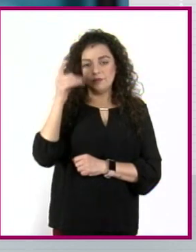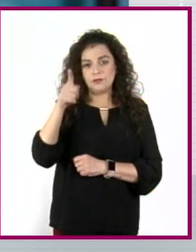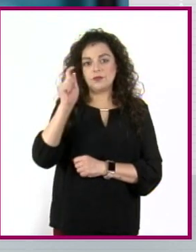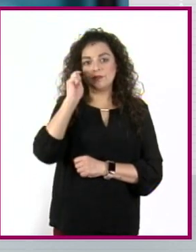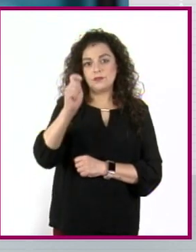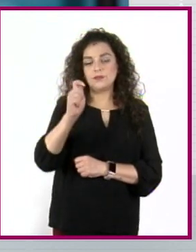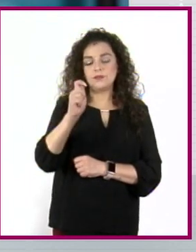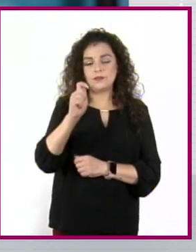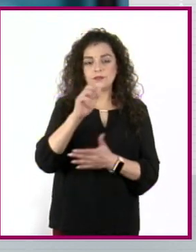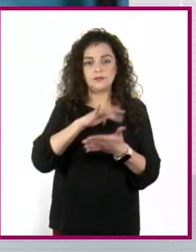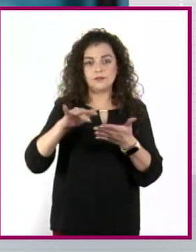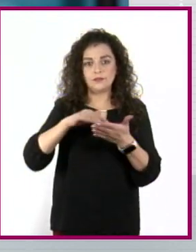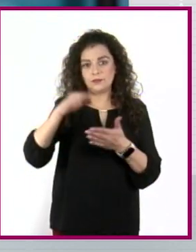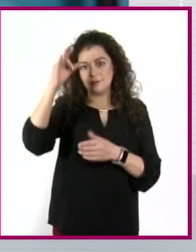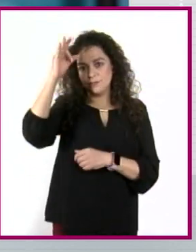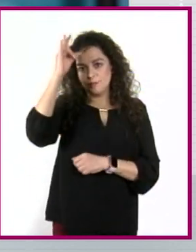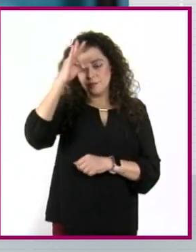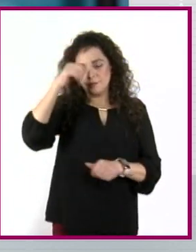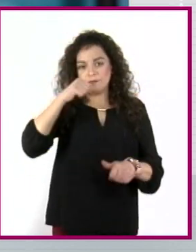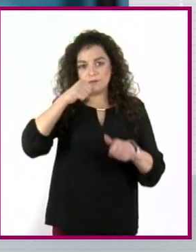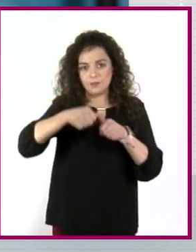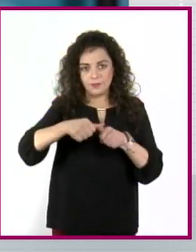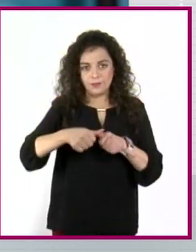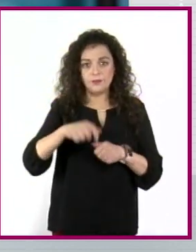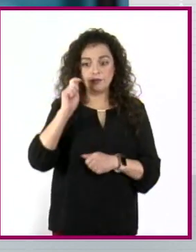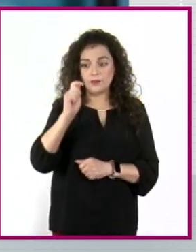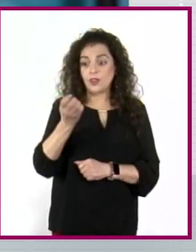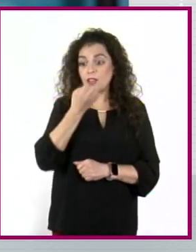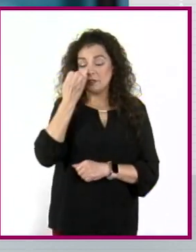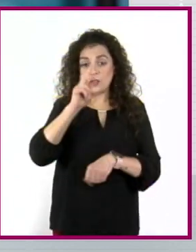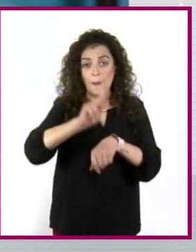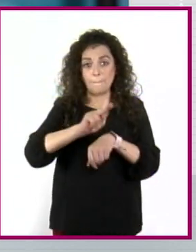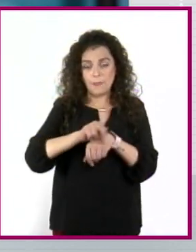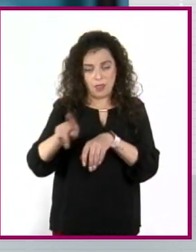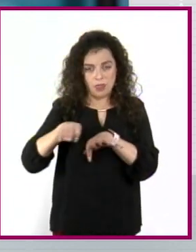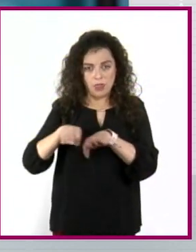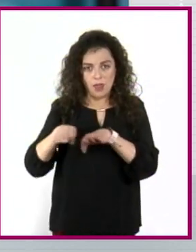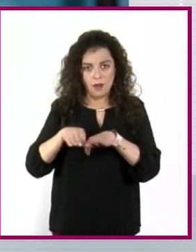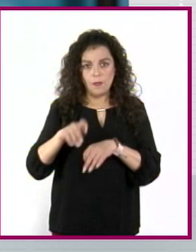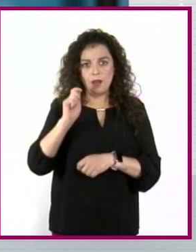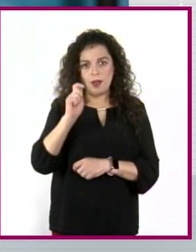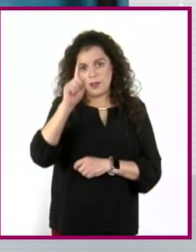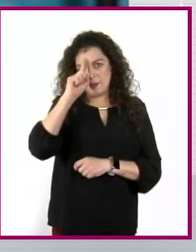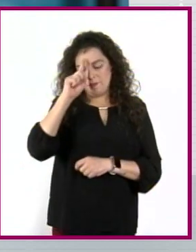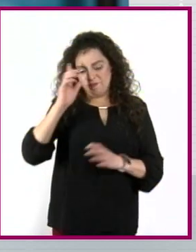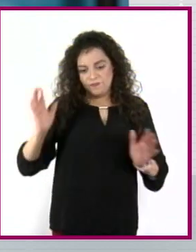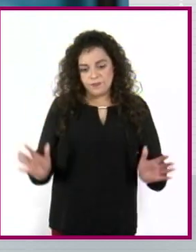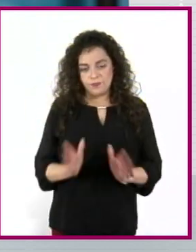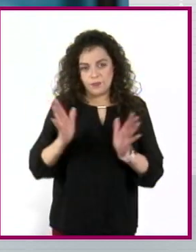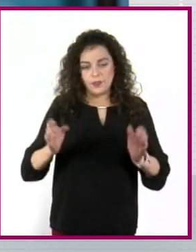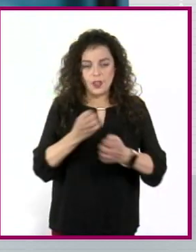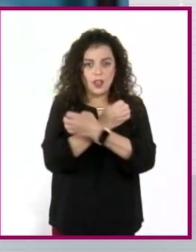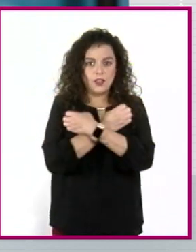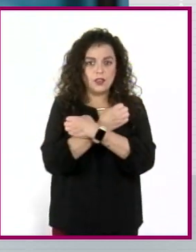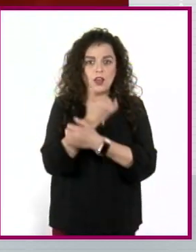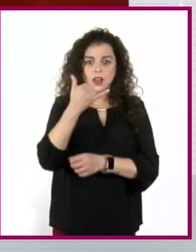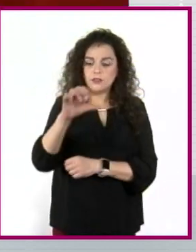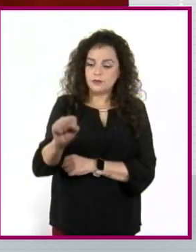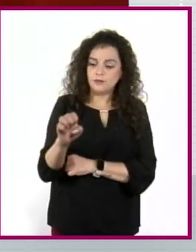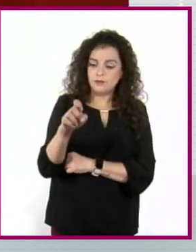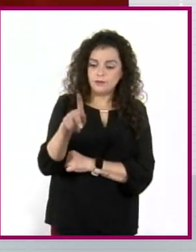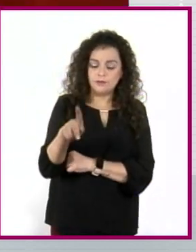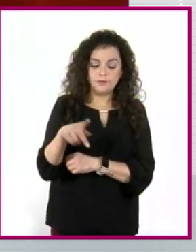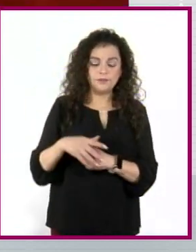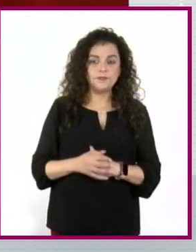Ha trabajado en instituciones educativas como el Colegio de Bachilleres, el Consejo Nacional de Fomento Educativo y la Secretaría de Educación Pública.